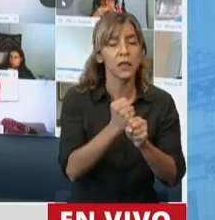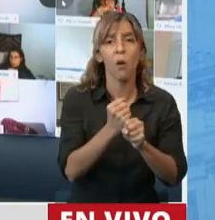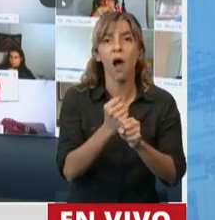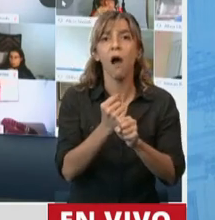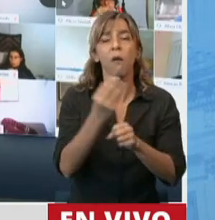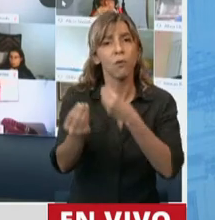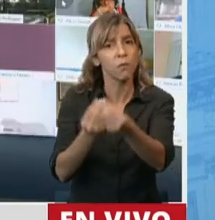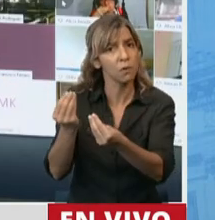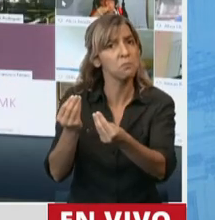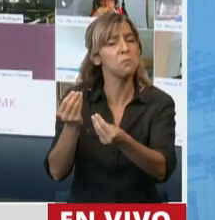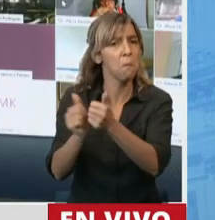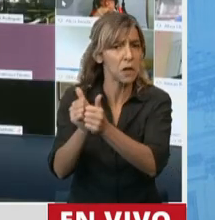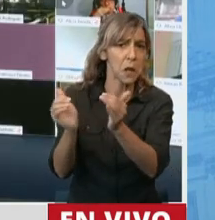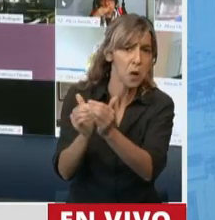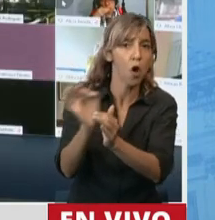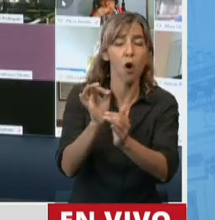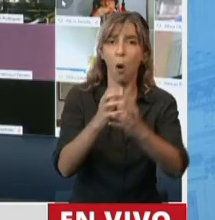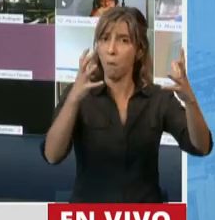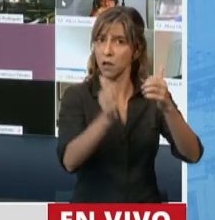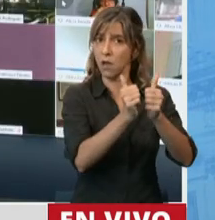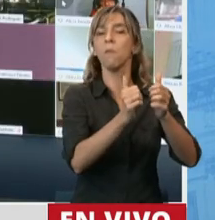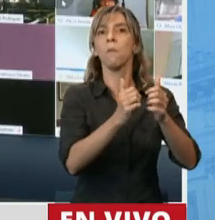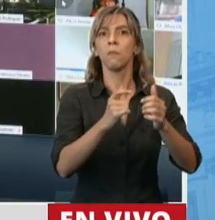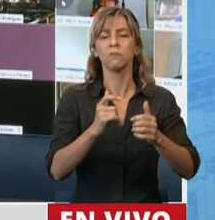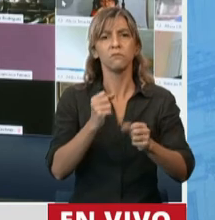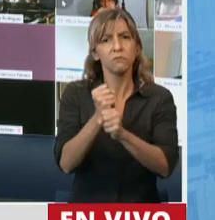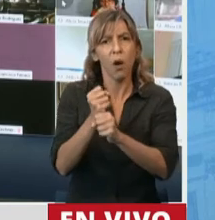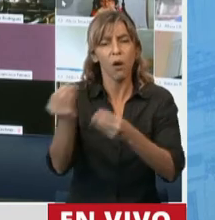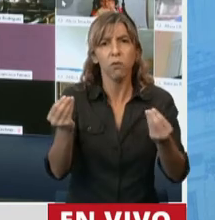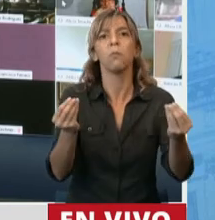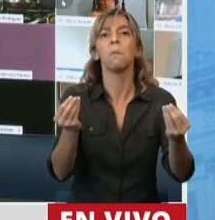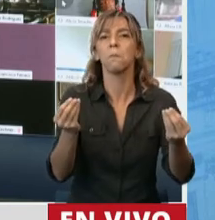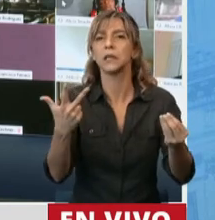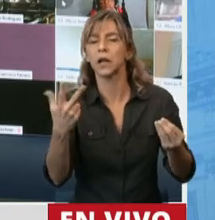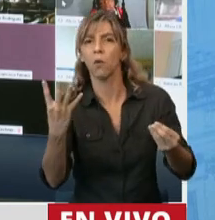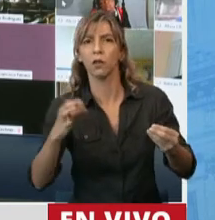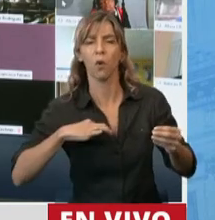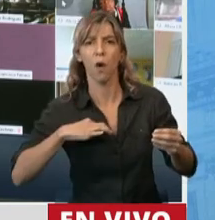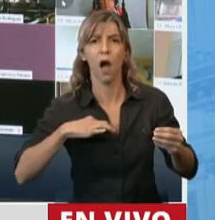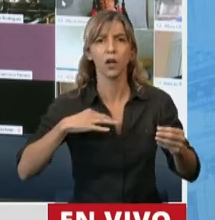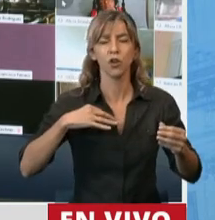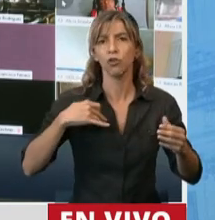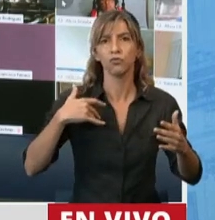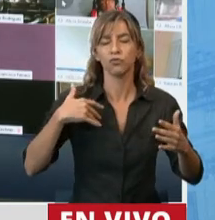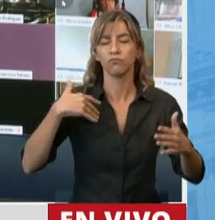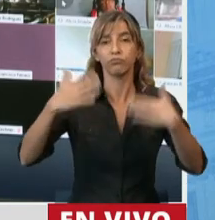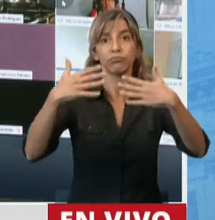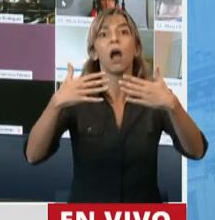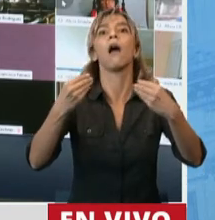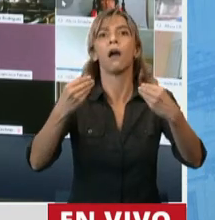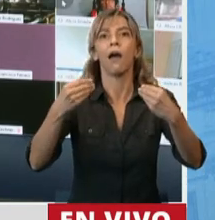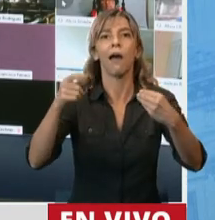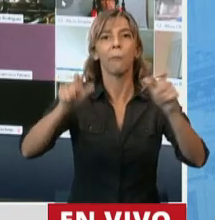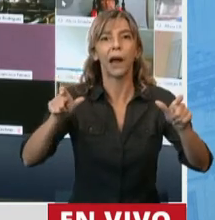inclusive grandes empresas, a los tres o cuatro años, muy rápido, mucho más rápido que en otras actividades, sale y genera su propia empresa.